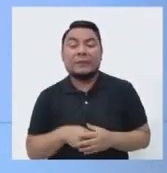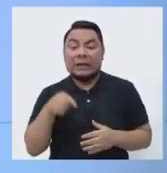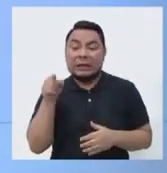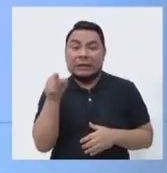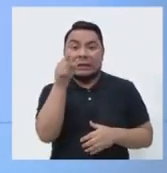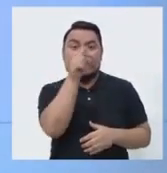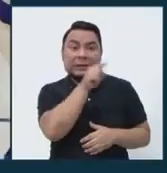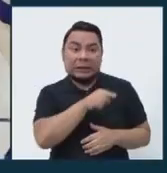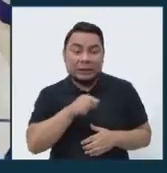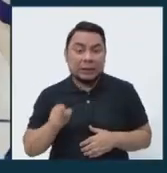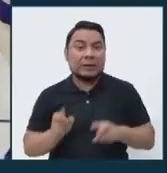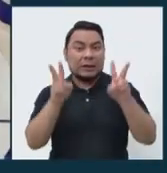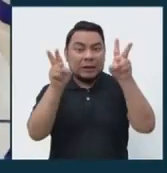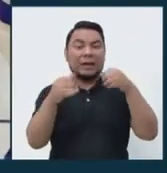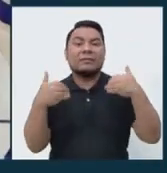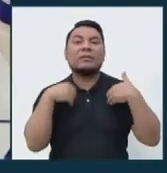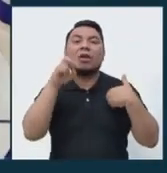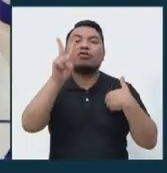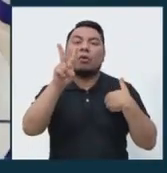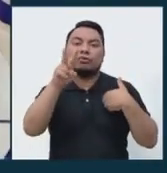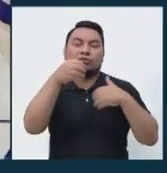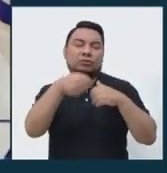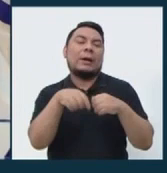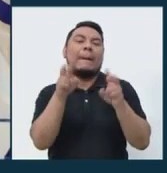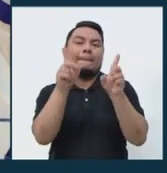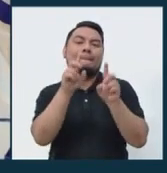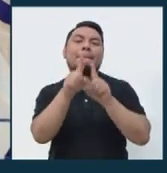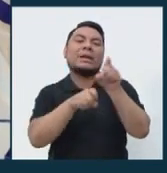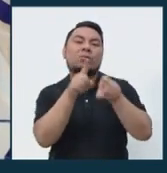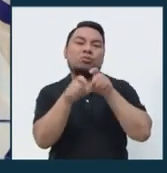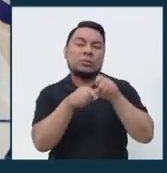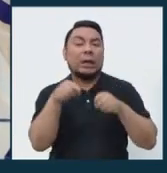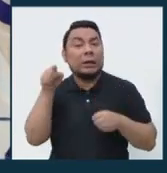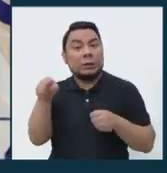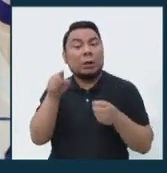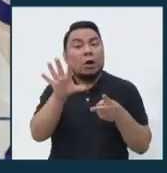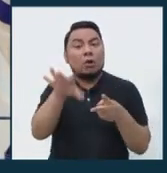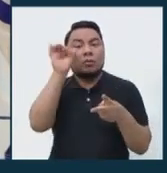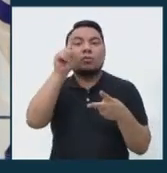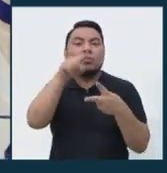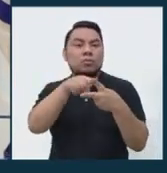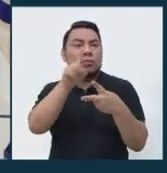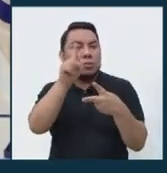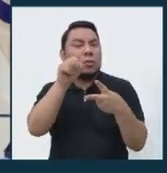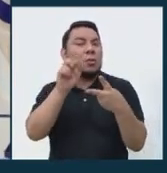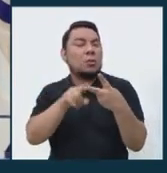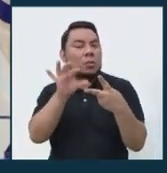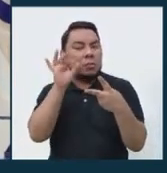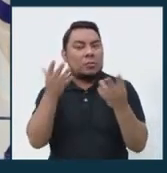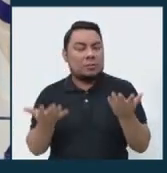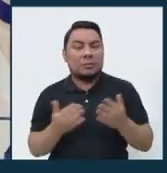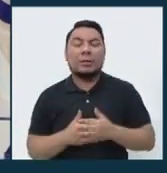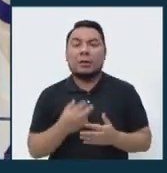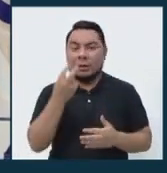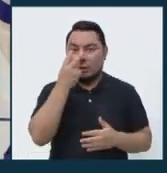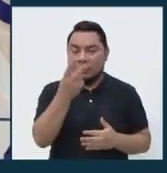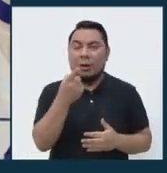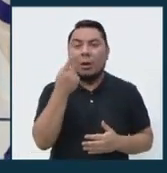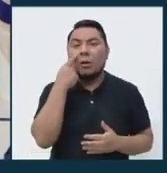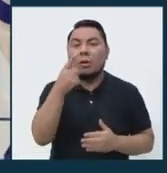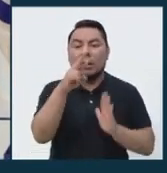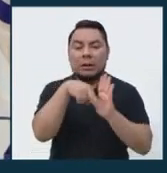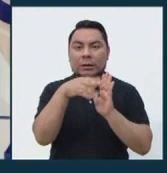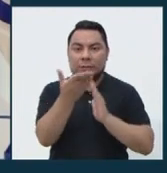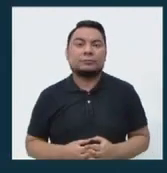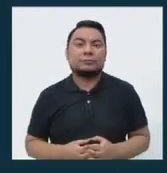tiene dos preguntas específicas relativas al tema, y los candidatos tienen la opción de elegir una para responder. Vamos ahora a conocer las